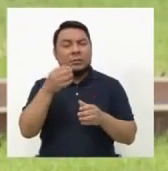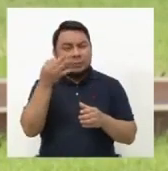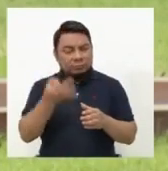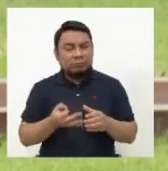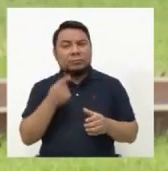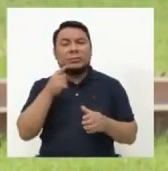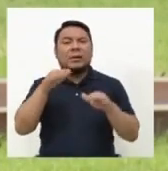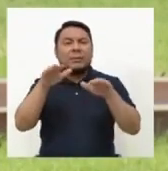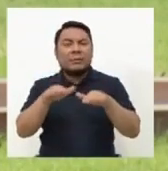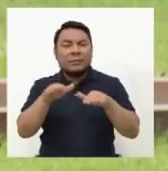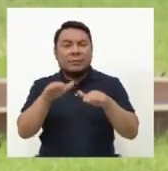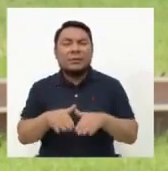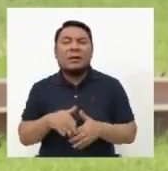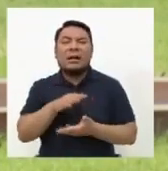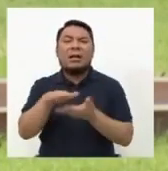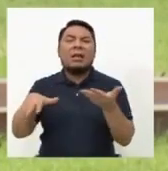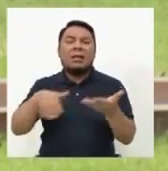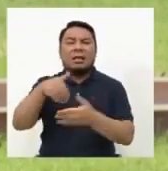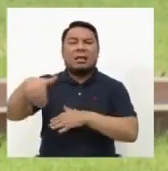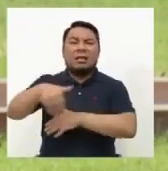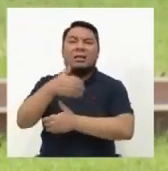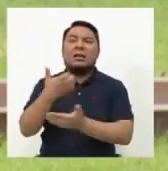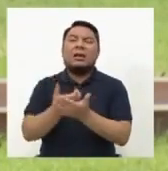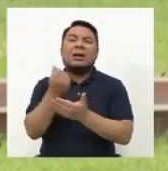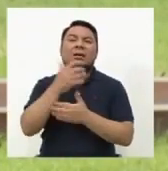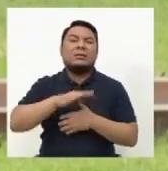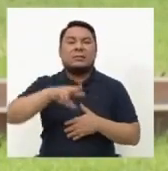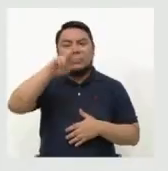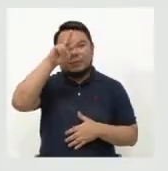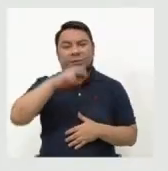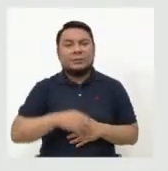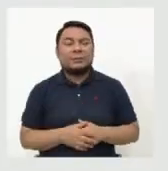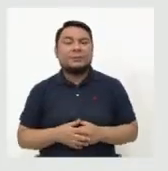disminuir la tasa de informalidad en la economía del país?